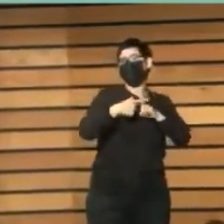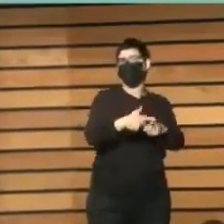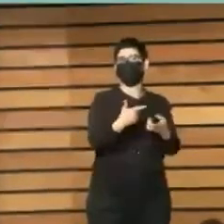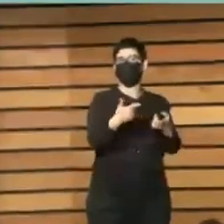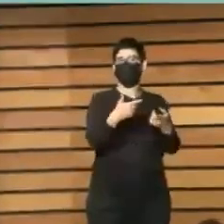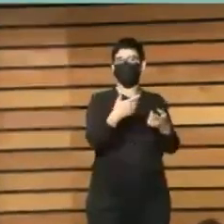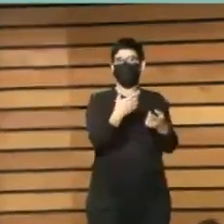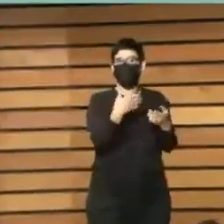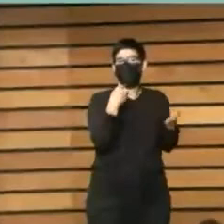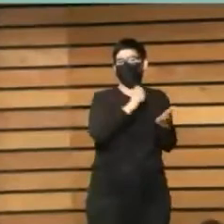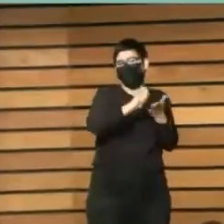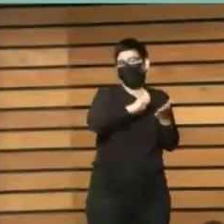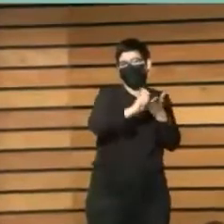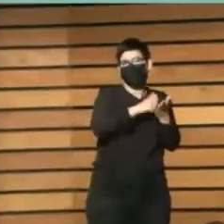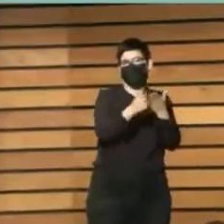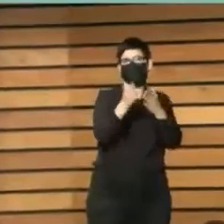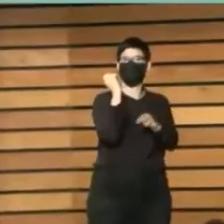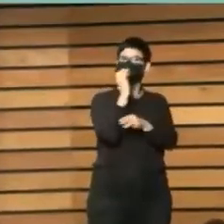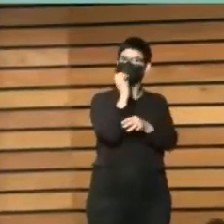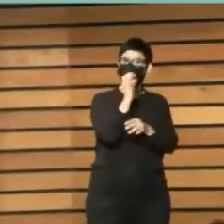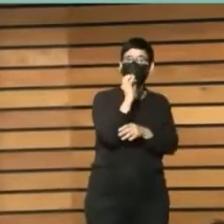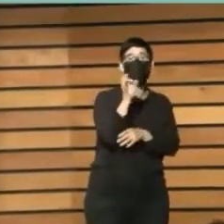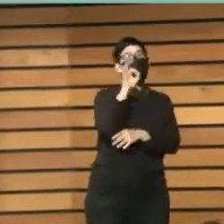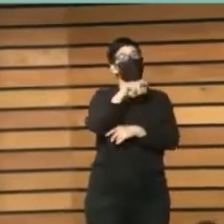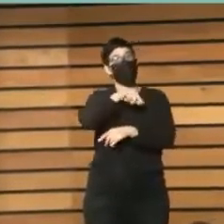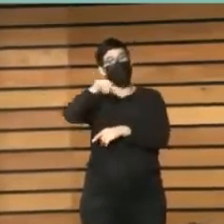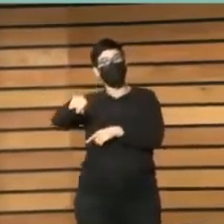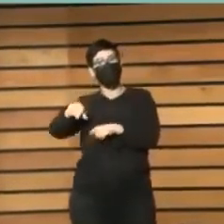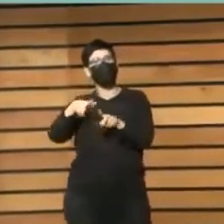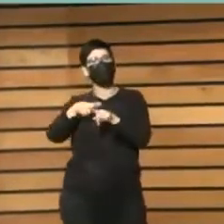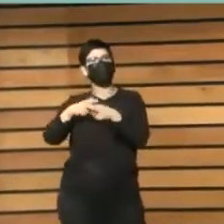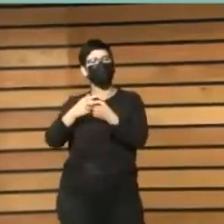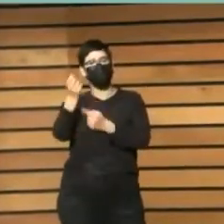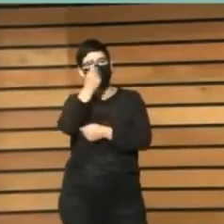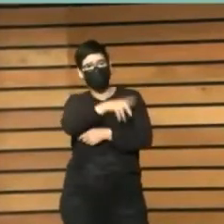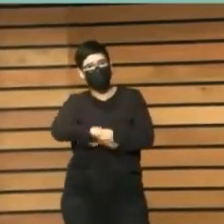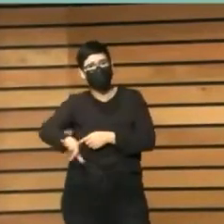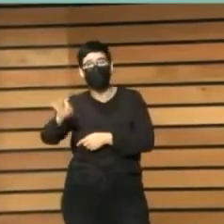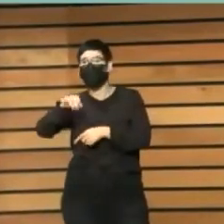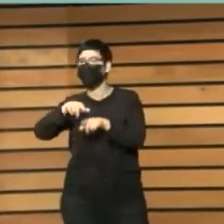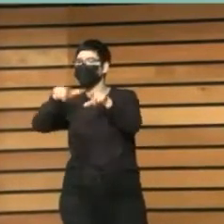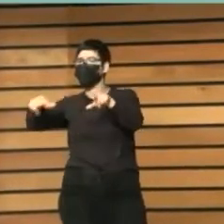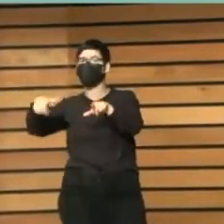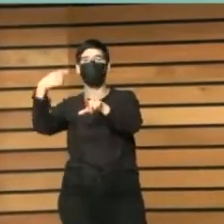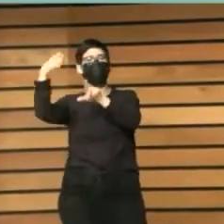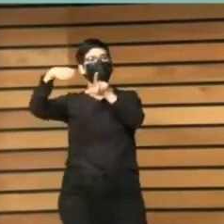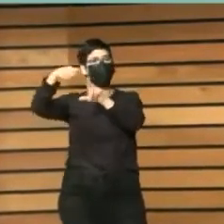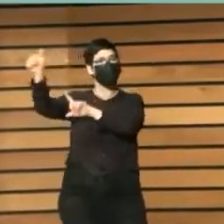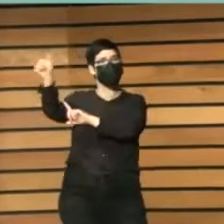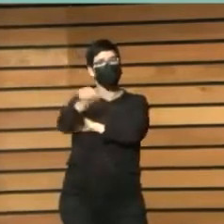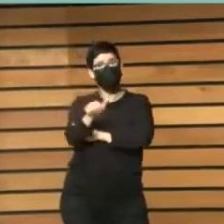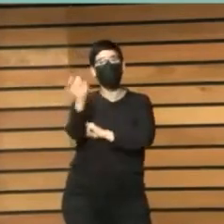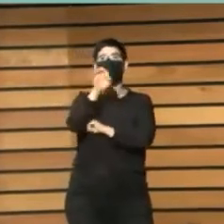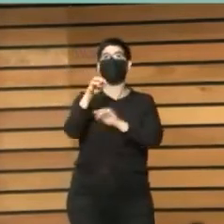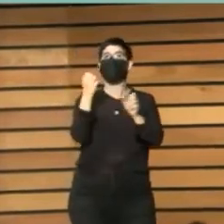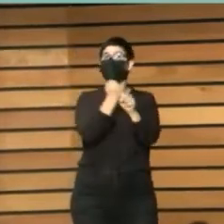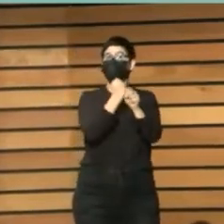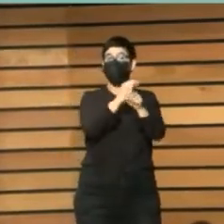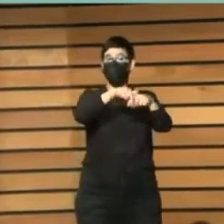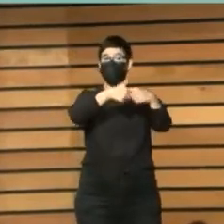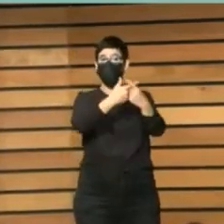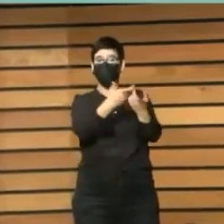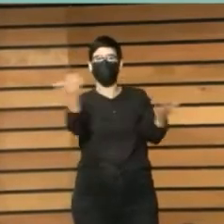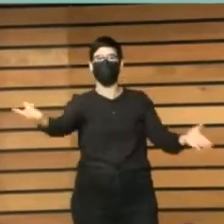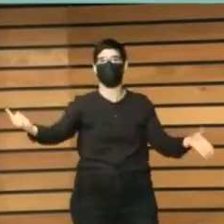podremos tener un taller infantil o podremos trabajar con las familias en temas de inclusión. Y todo eso